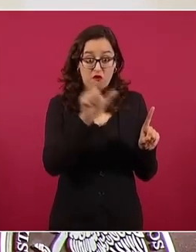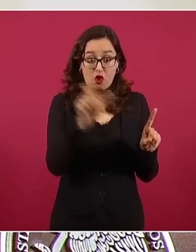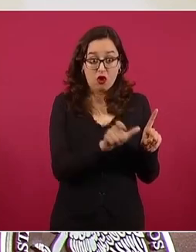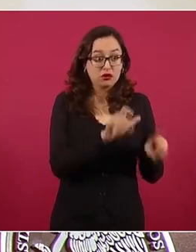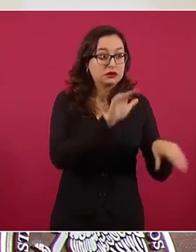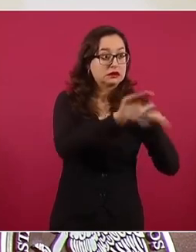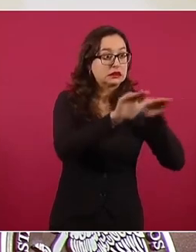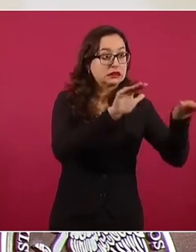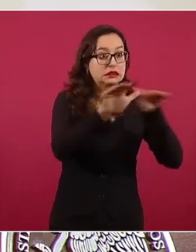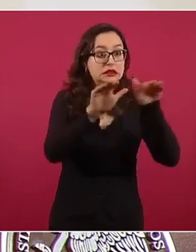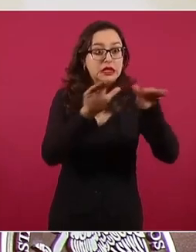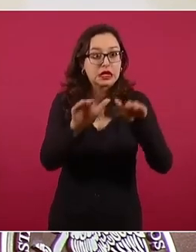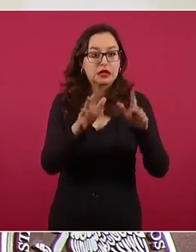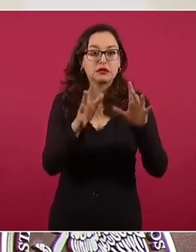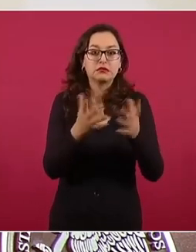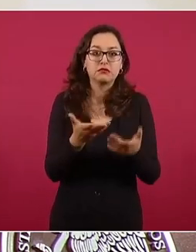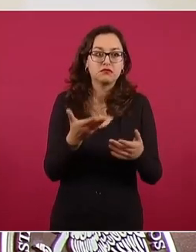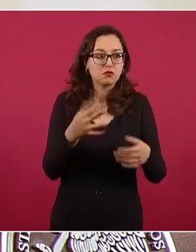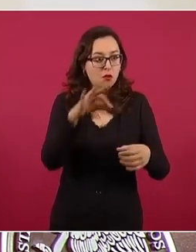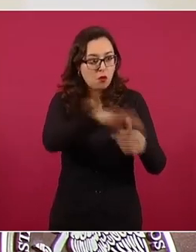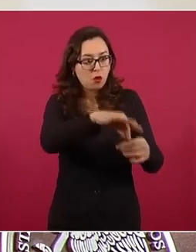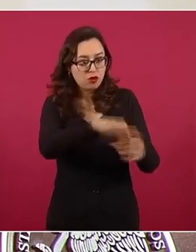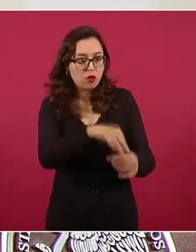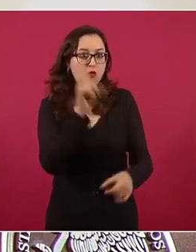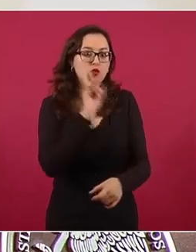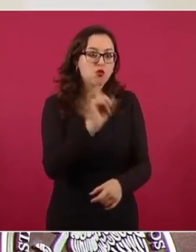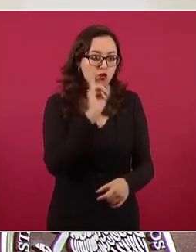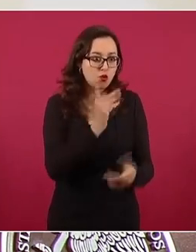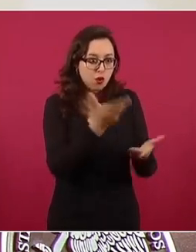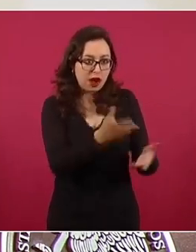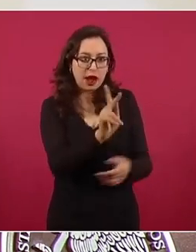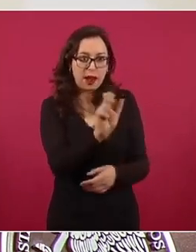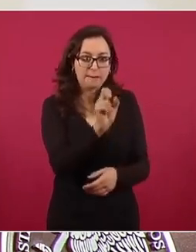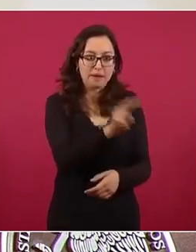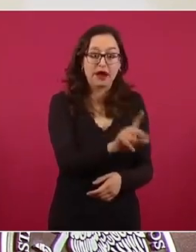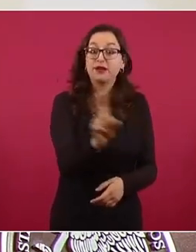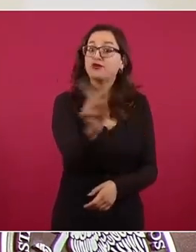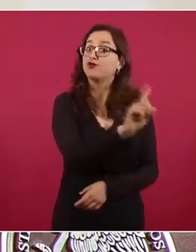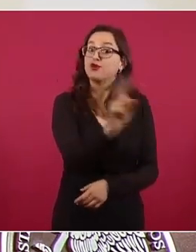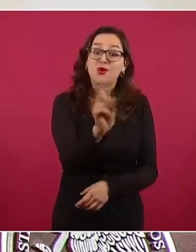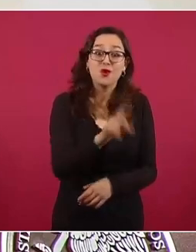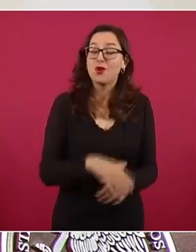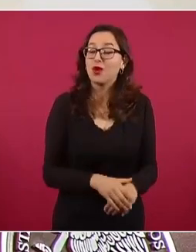por la señora Josefina, llamó a votar por Peña.